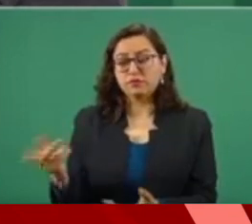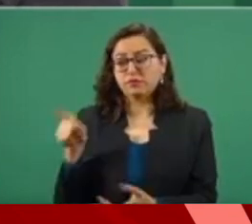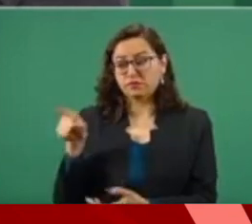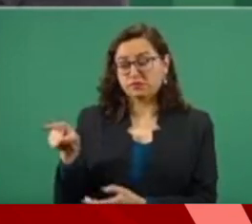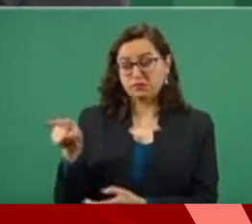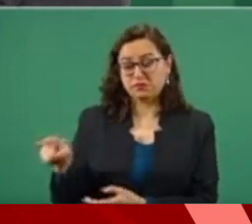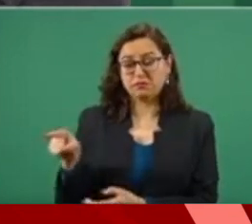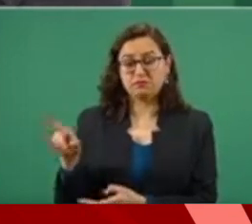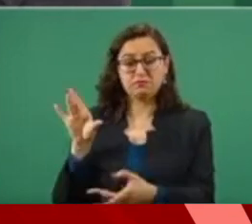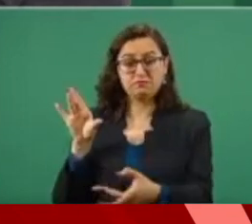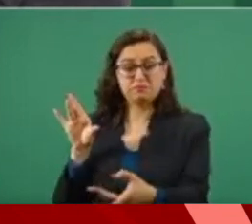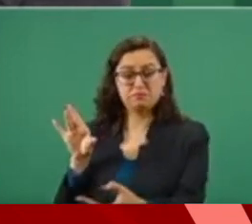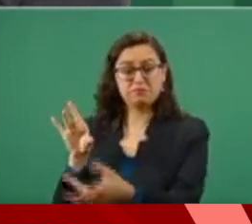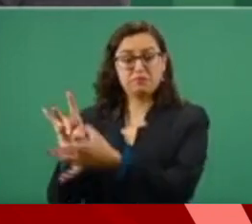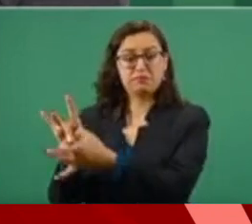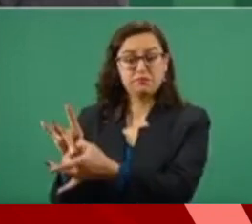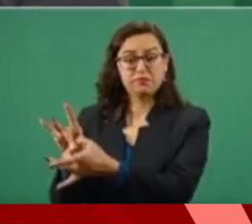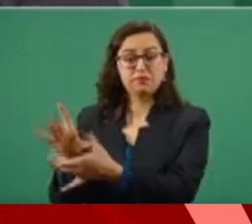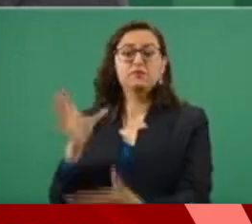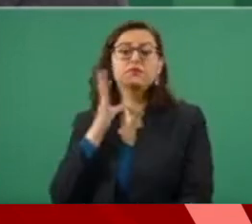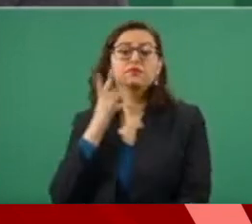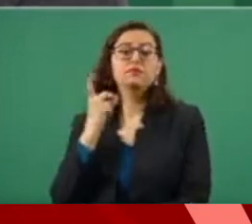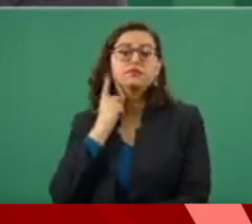de la Cámara de Diputados.